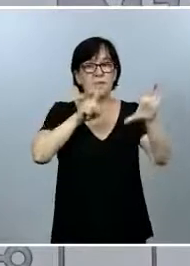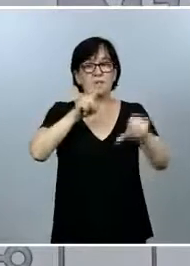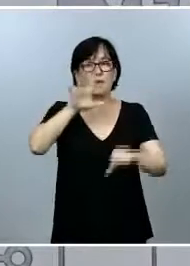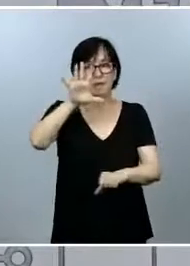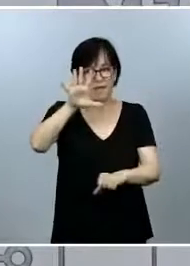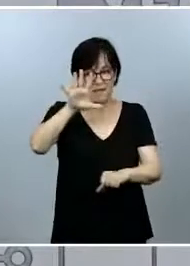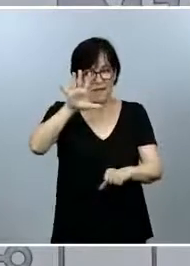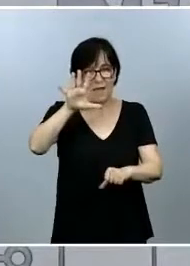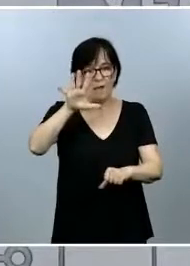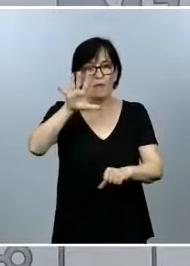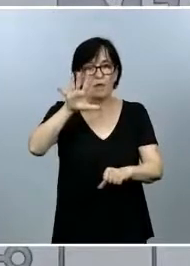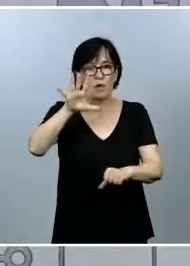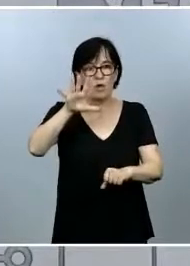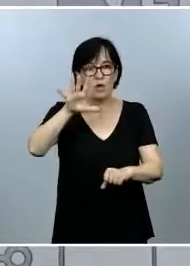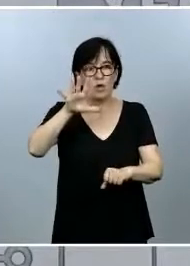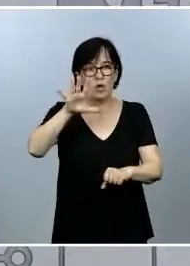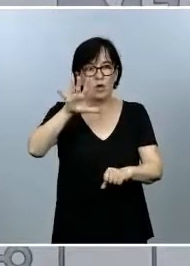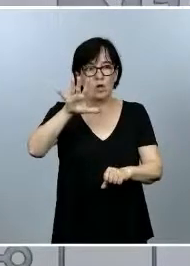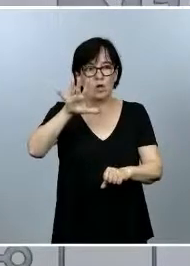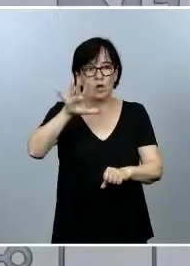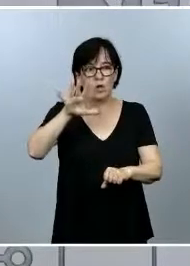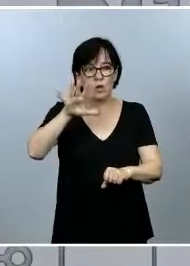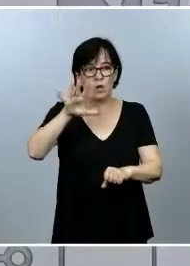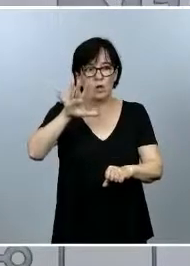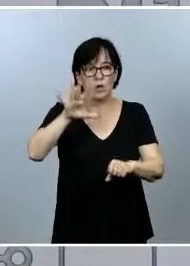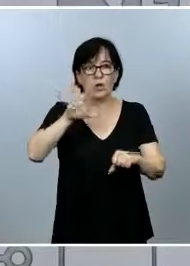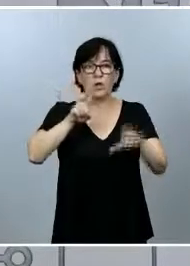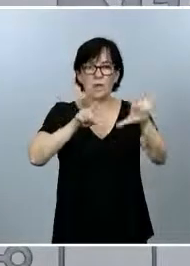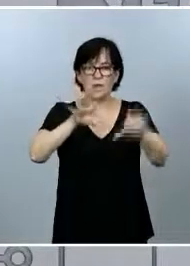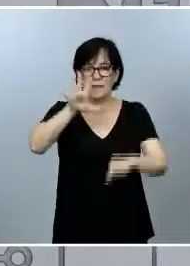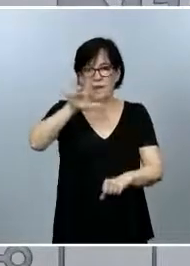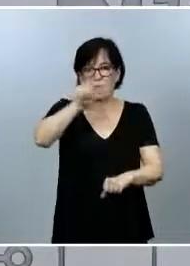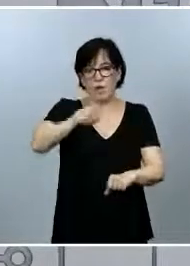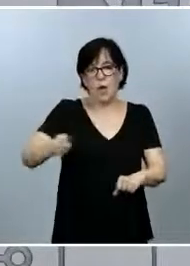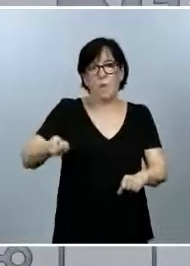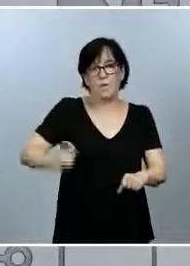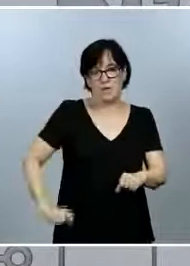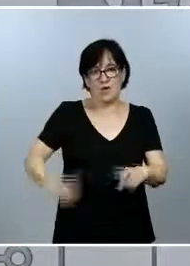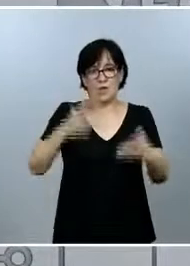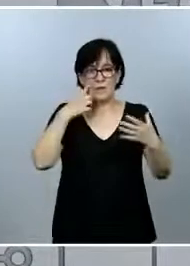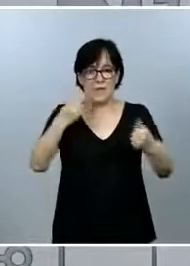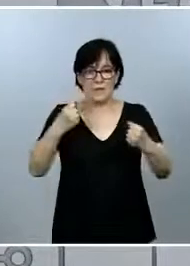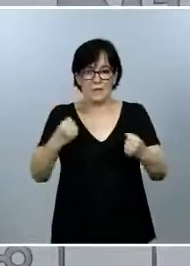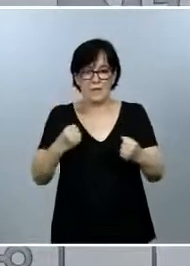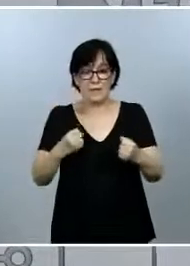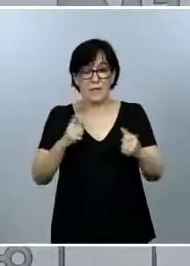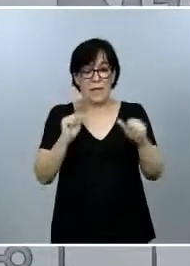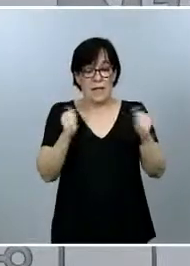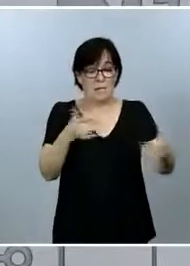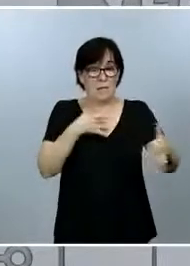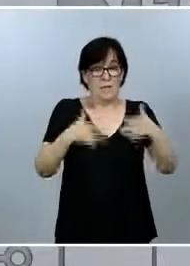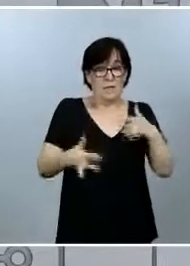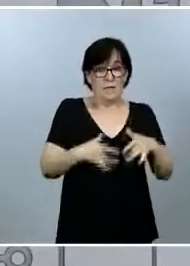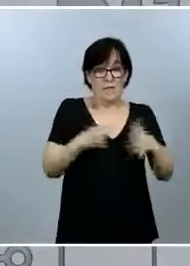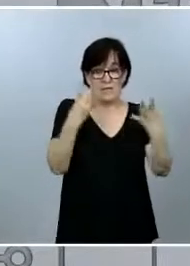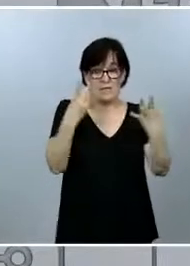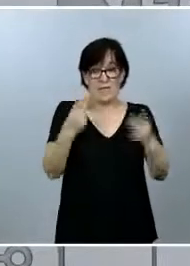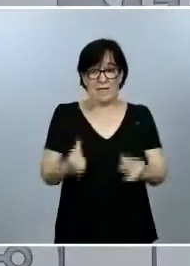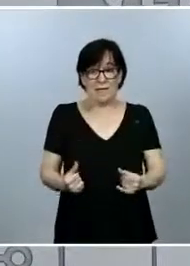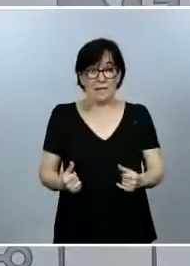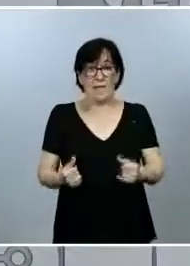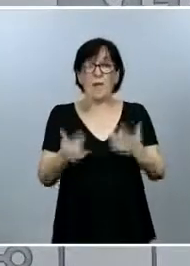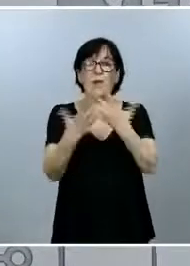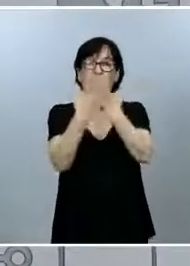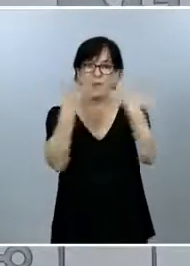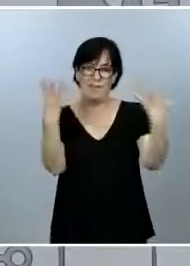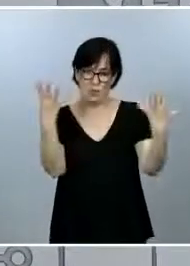profesionales sanitarios, y con fecha de inicio de síntomas en los últimos 7 días, 19.